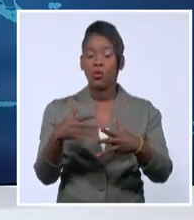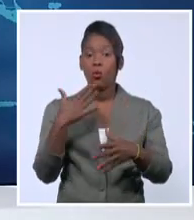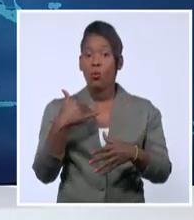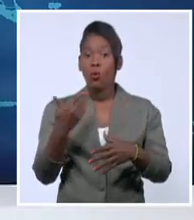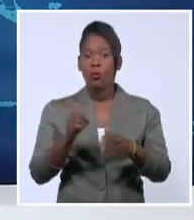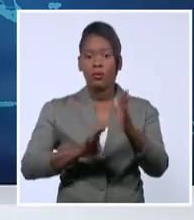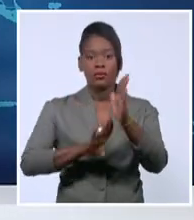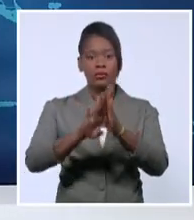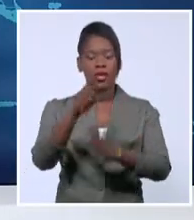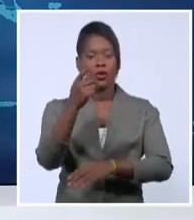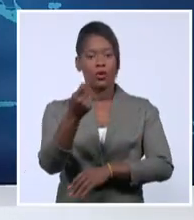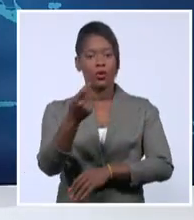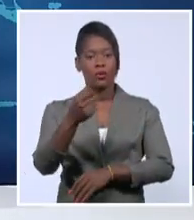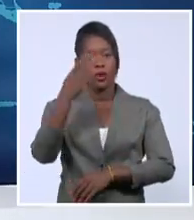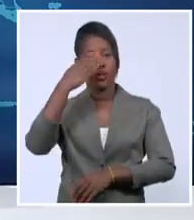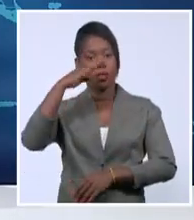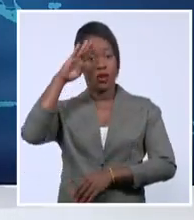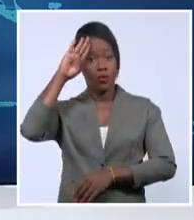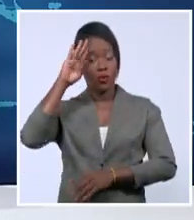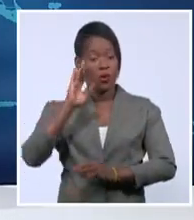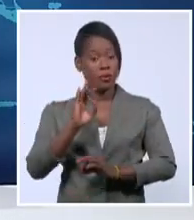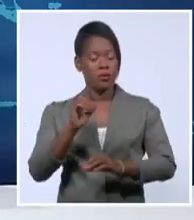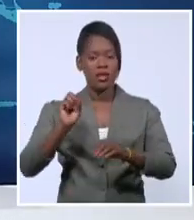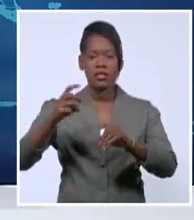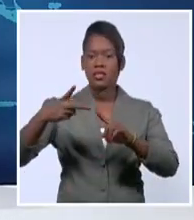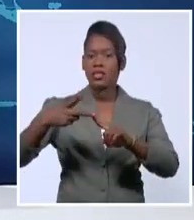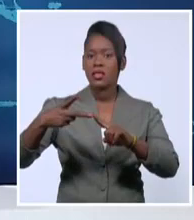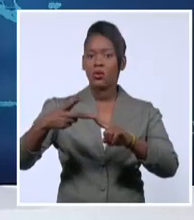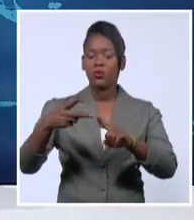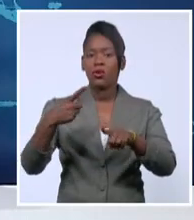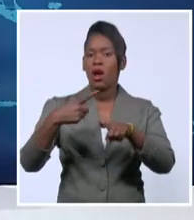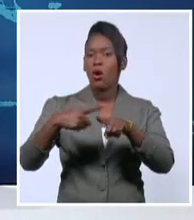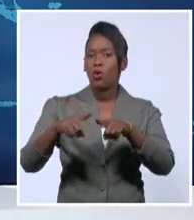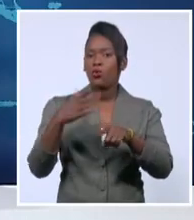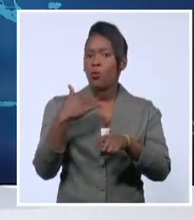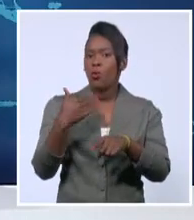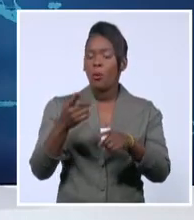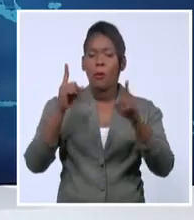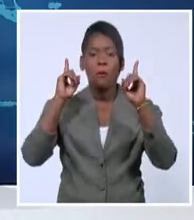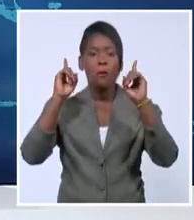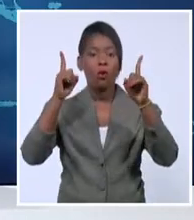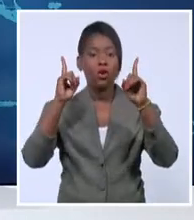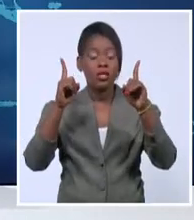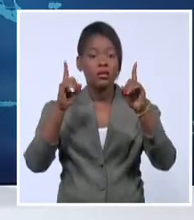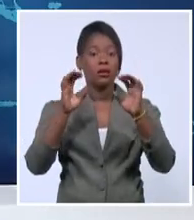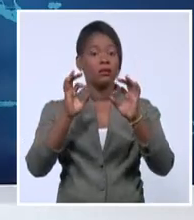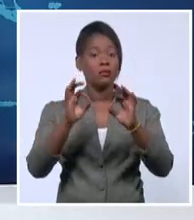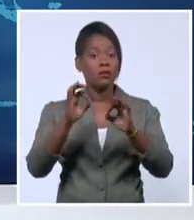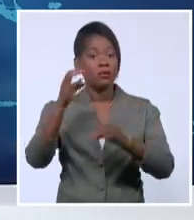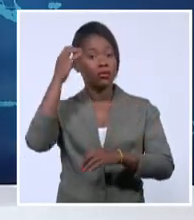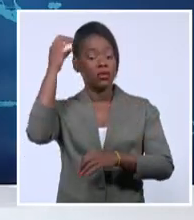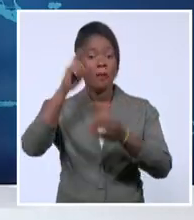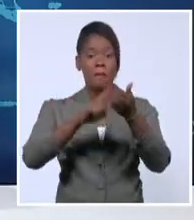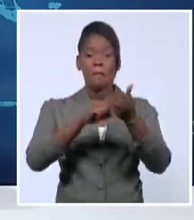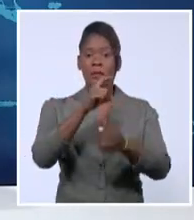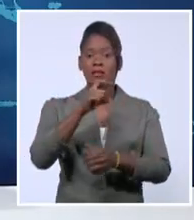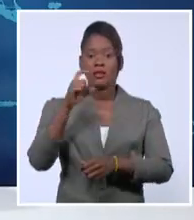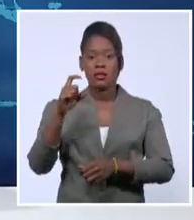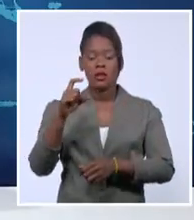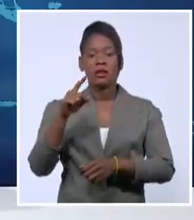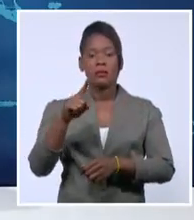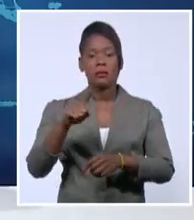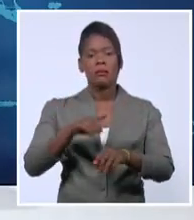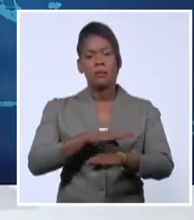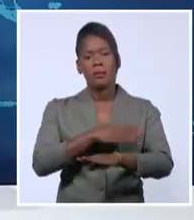social cubano de desarrollo socialista y otra sobre los lineamientos de la política económica y social del partido y la revolución para el